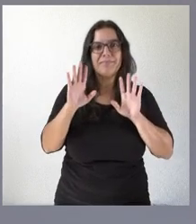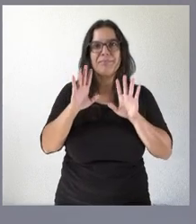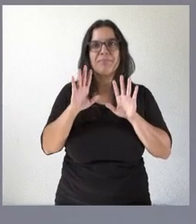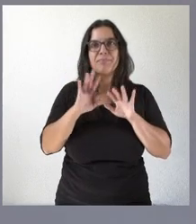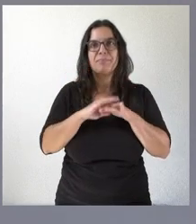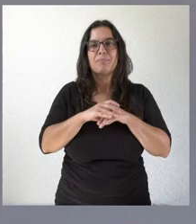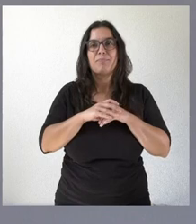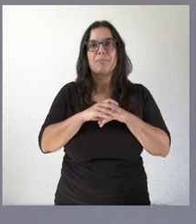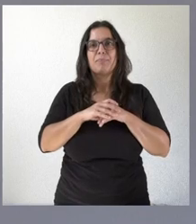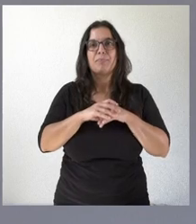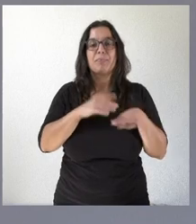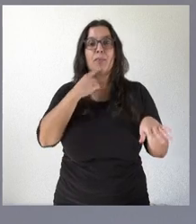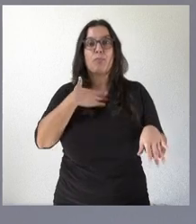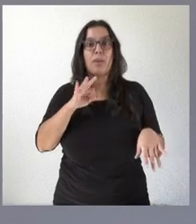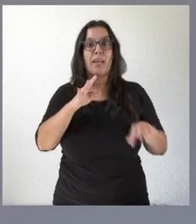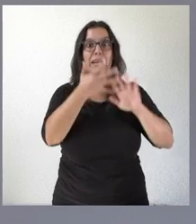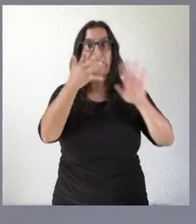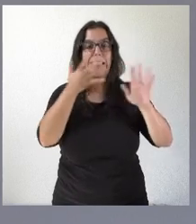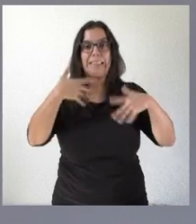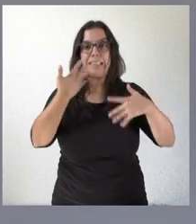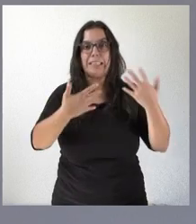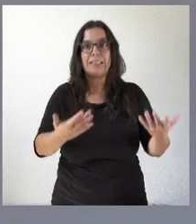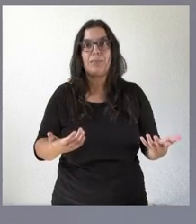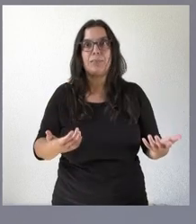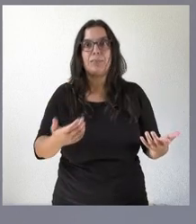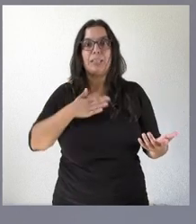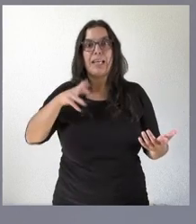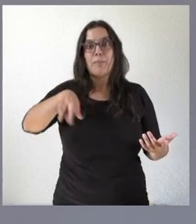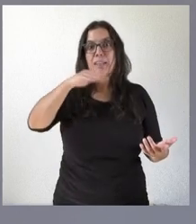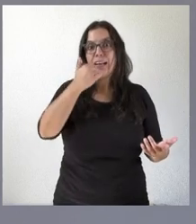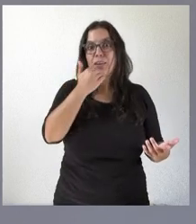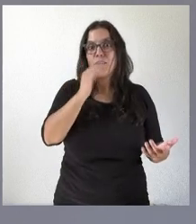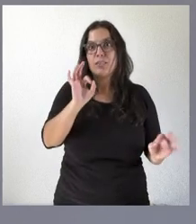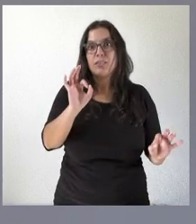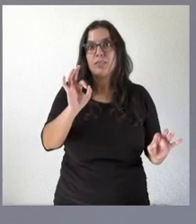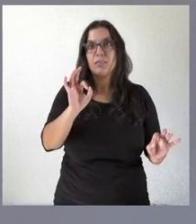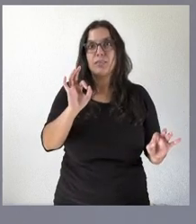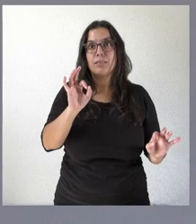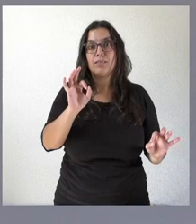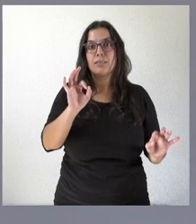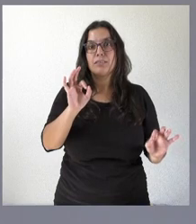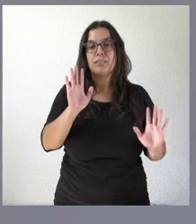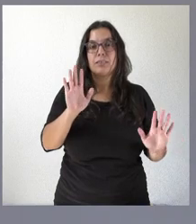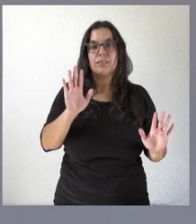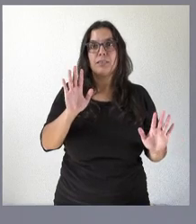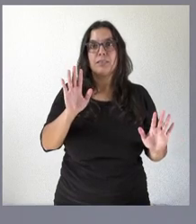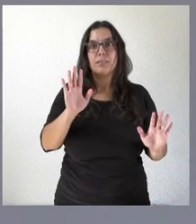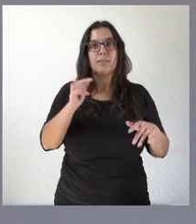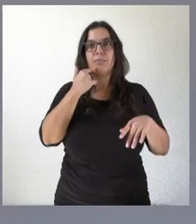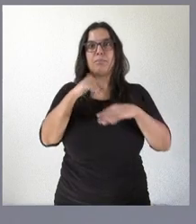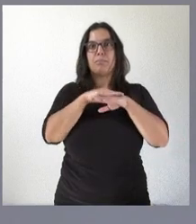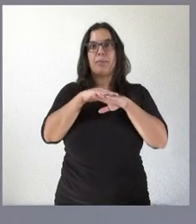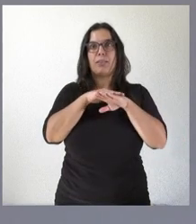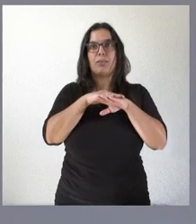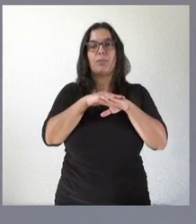No, lo digo porque a lo mejor ha ido muy rápido y quieres que repita algo, ¿no? Ah, te los… Sí, perdón, He